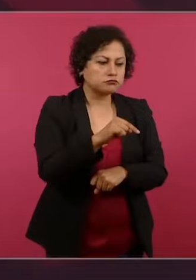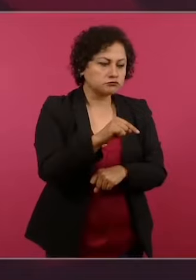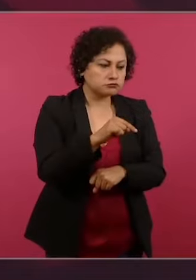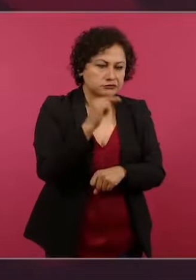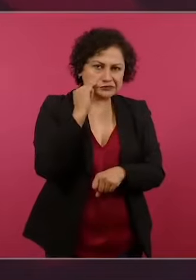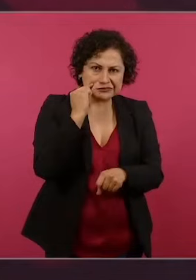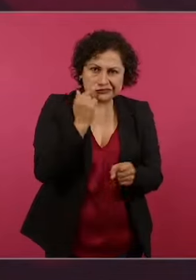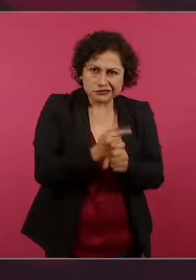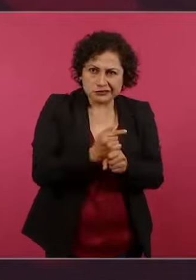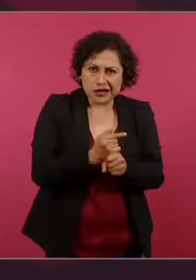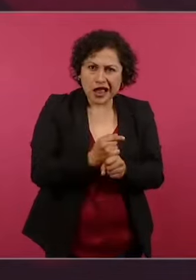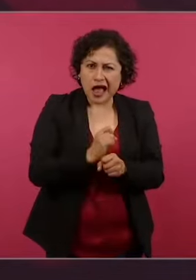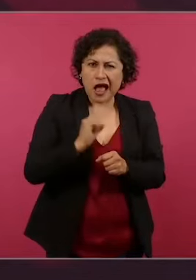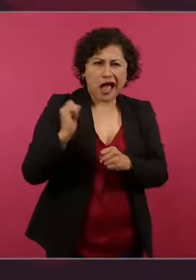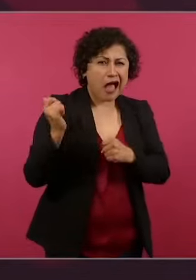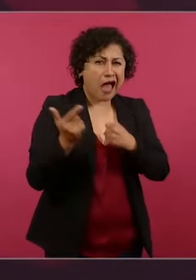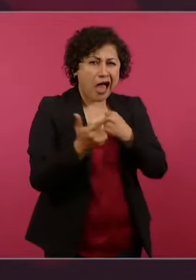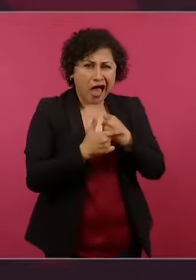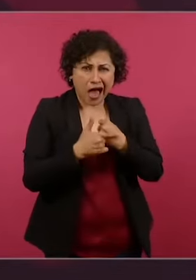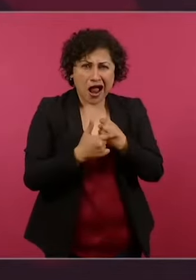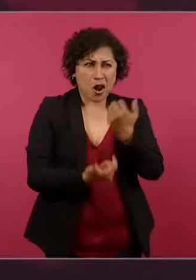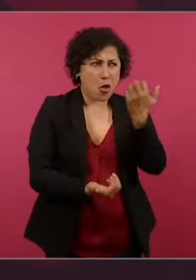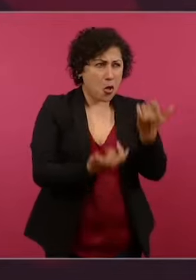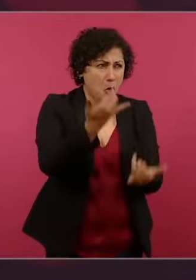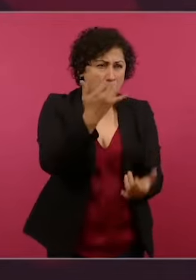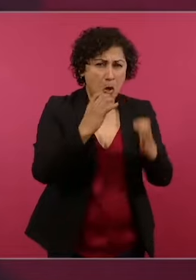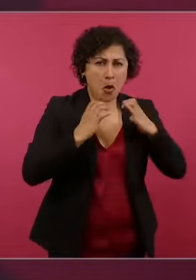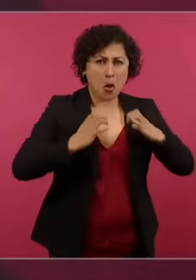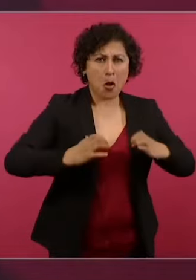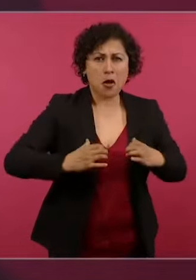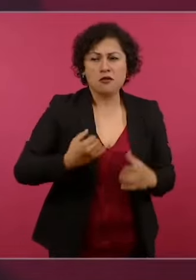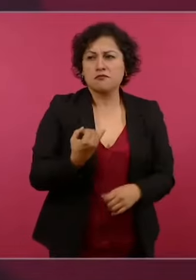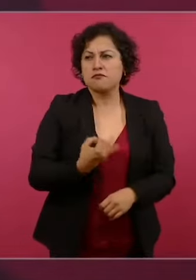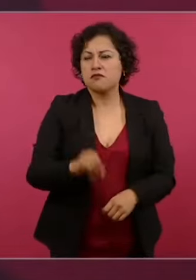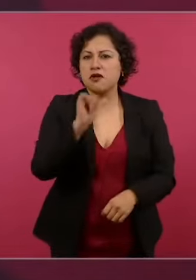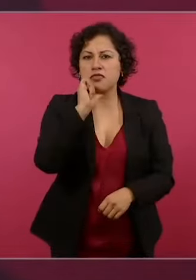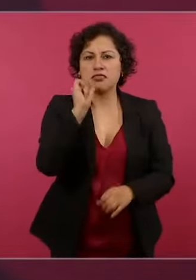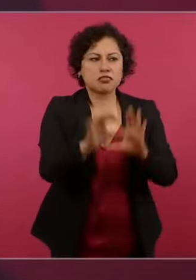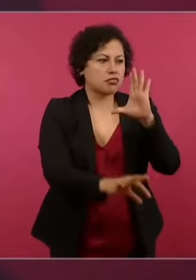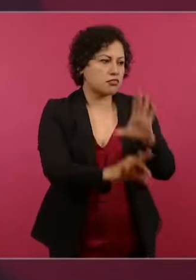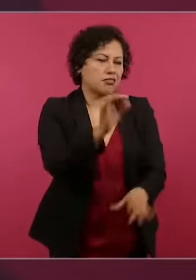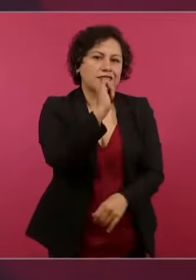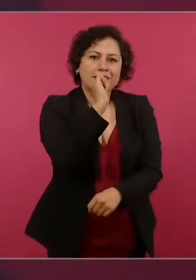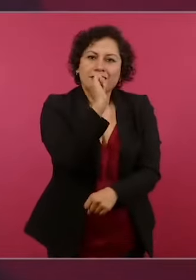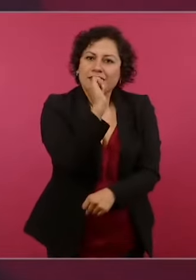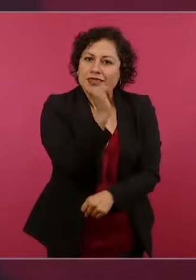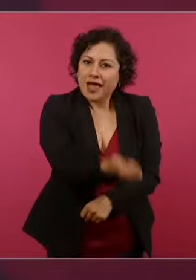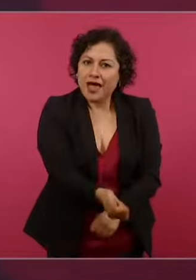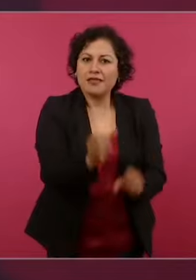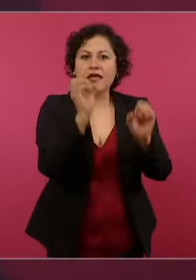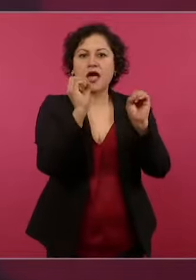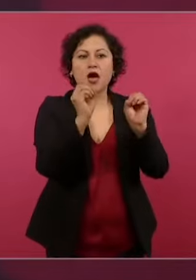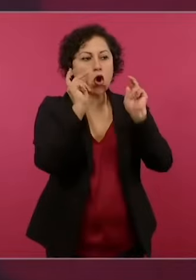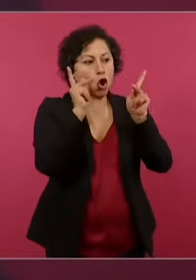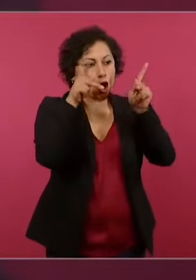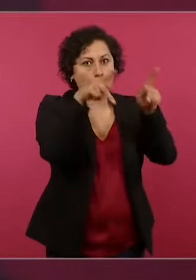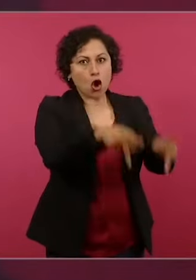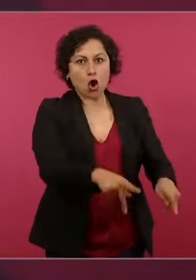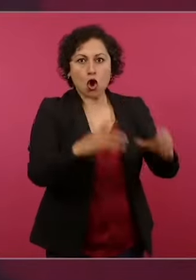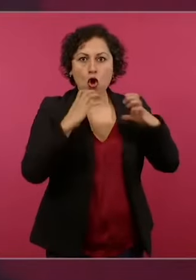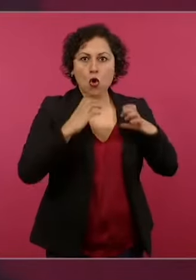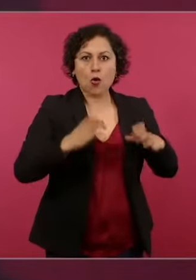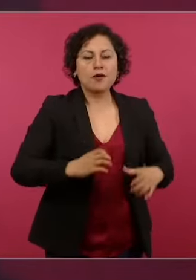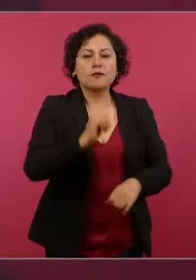crematorio, era absolutamente falso, tampoco había ninguna fosa clandestina y